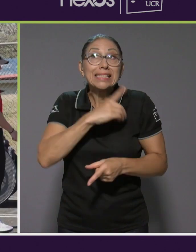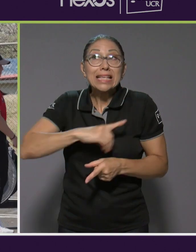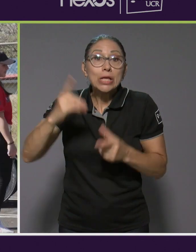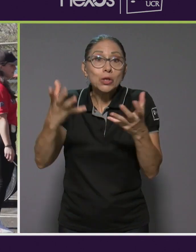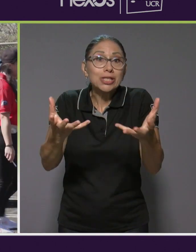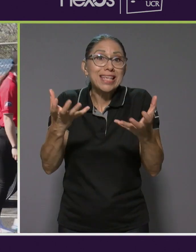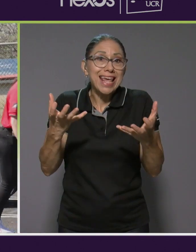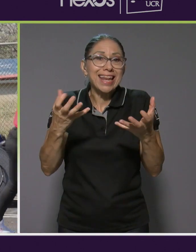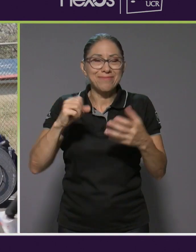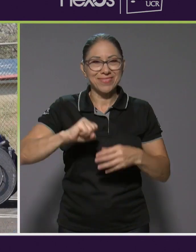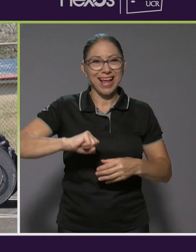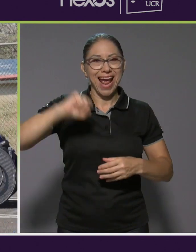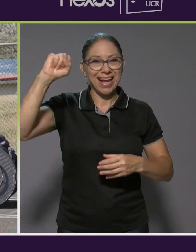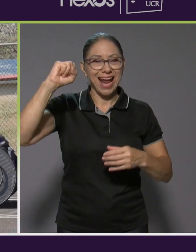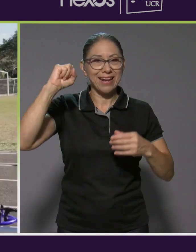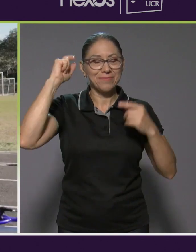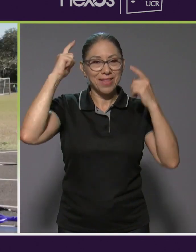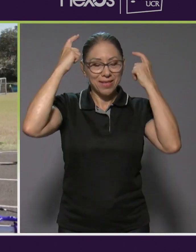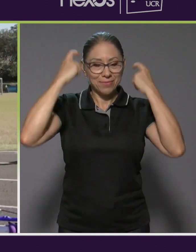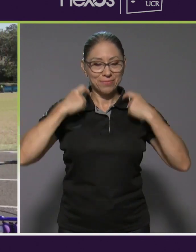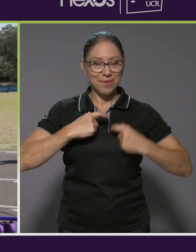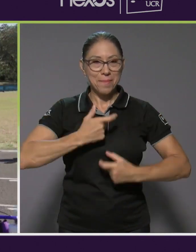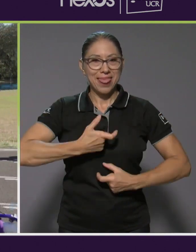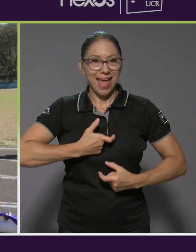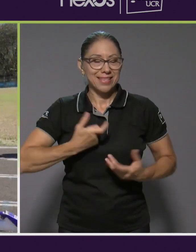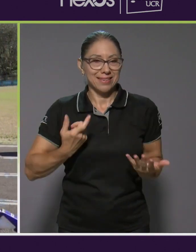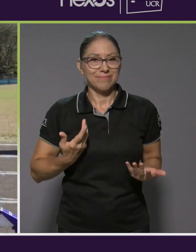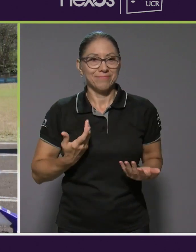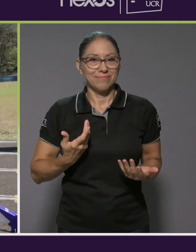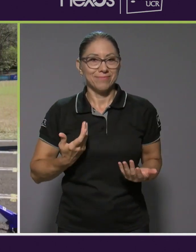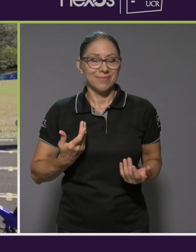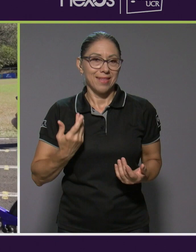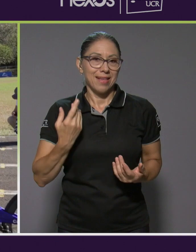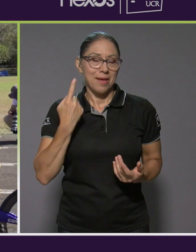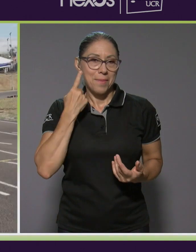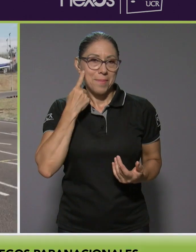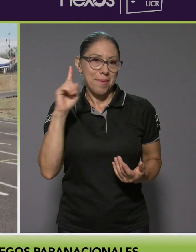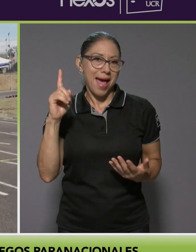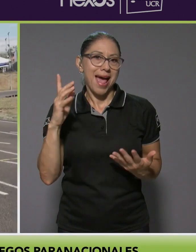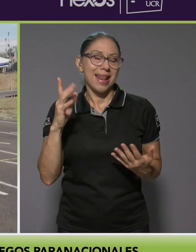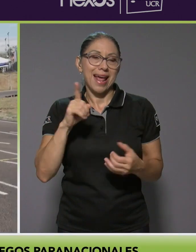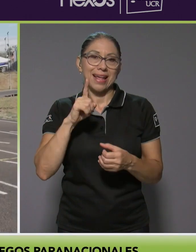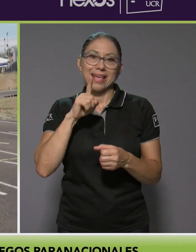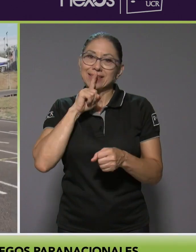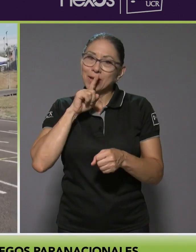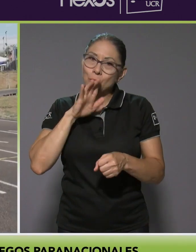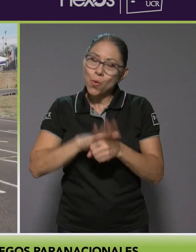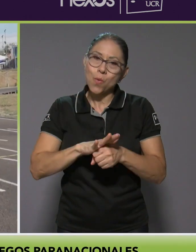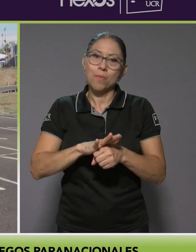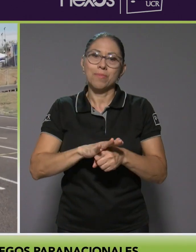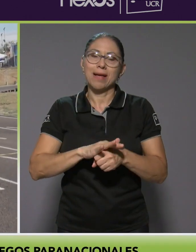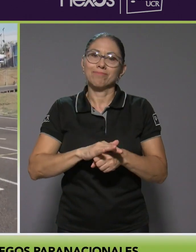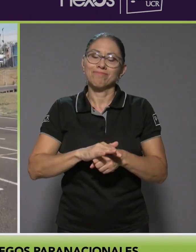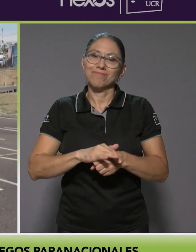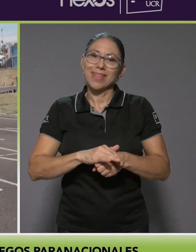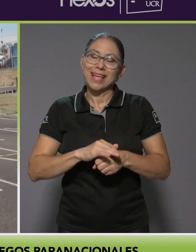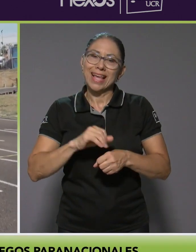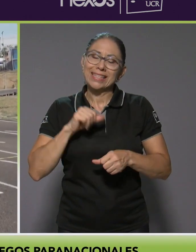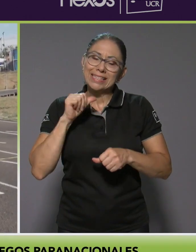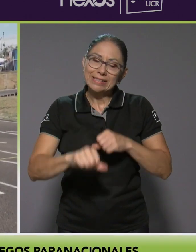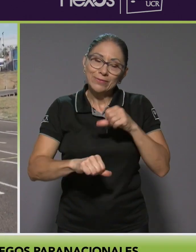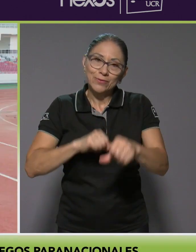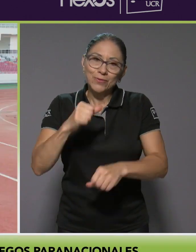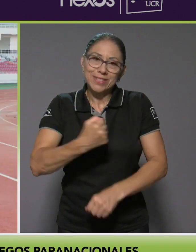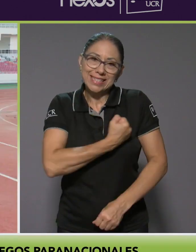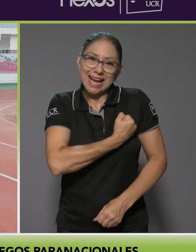para, para que se, para que se cumple como un sacrificio que, que estoy